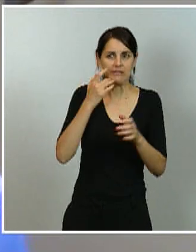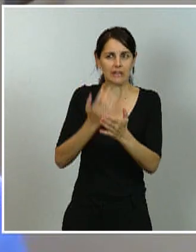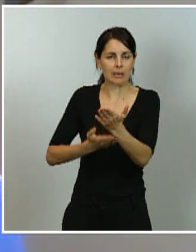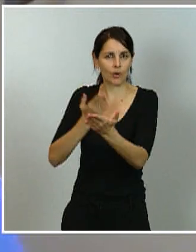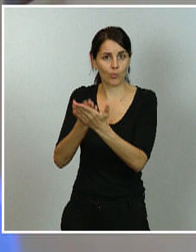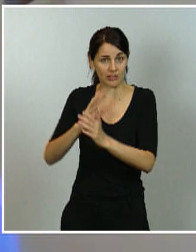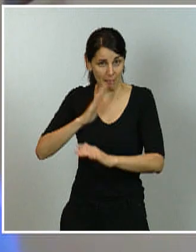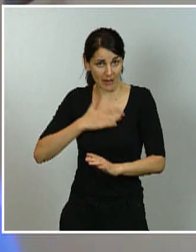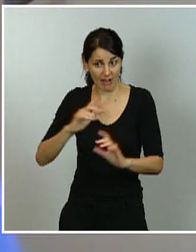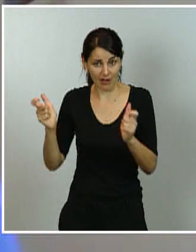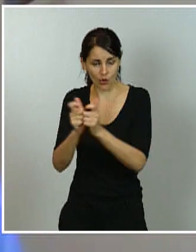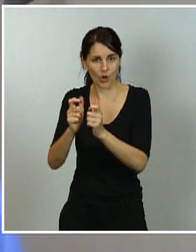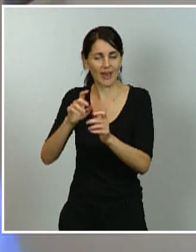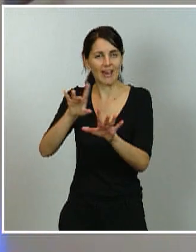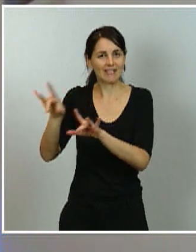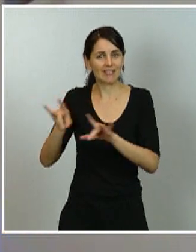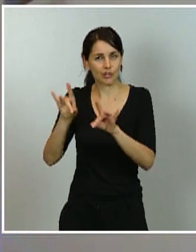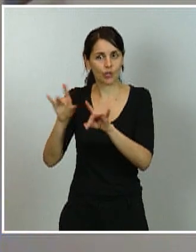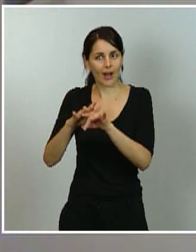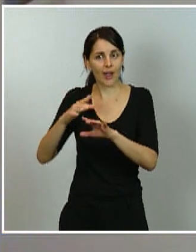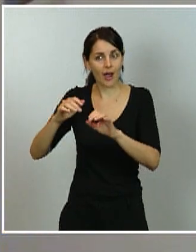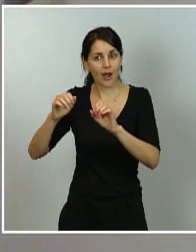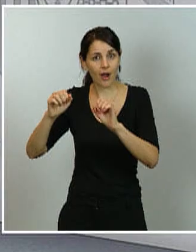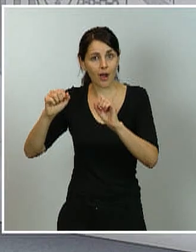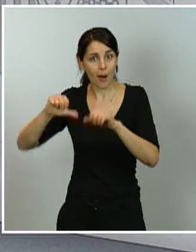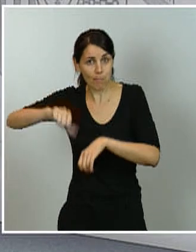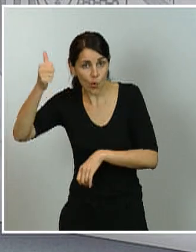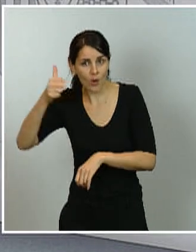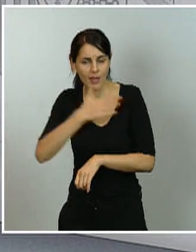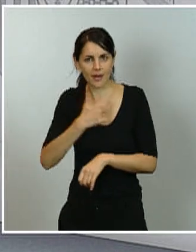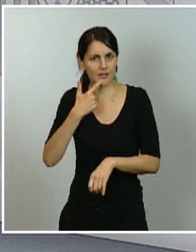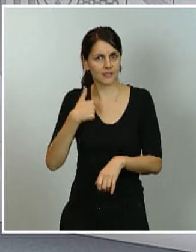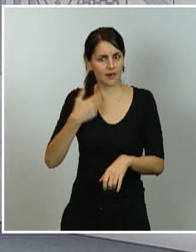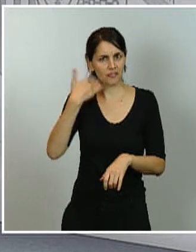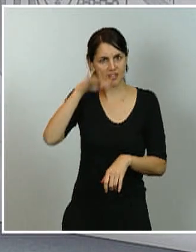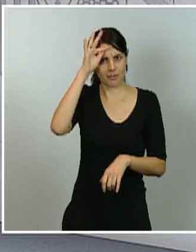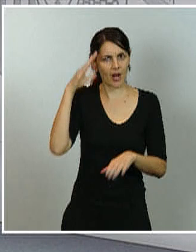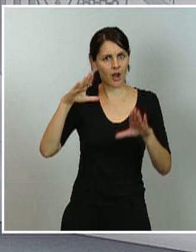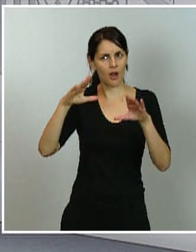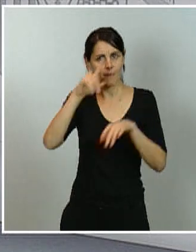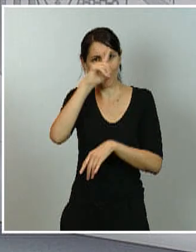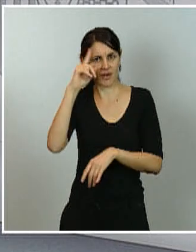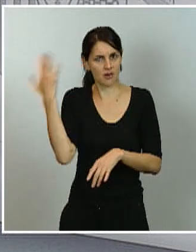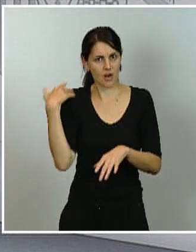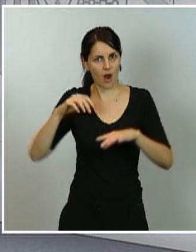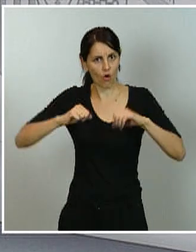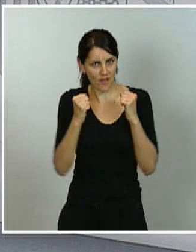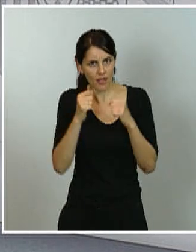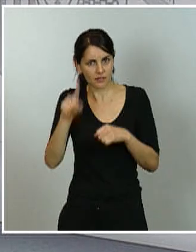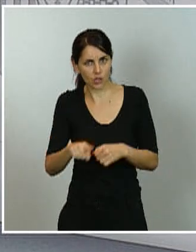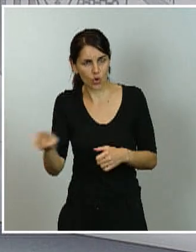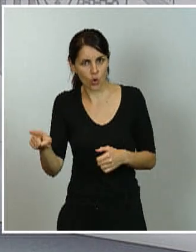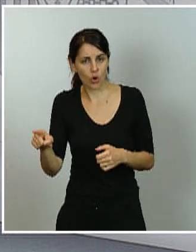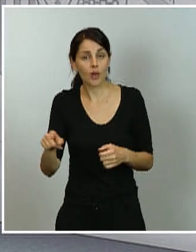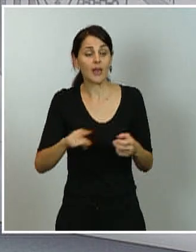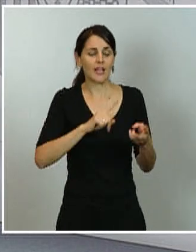Capital estaría confinada. Y luego si han abordado en la reunión otras medidas como es intervenir en el metro para que